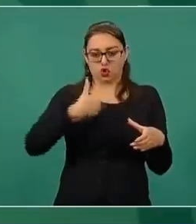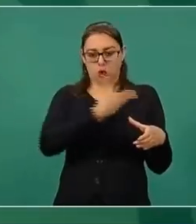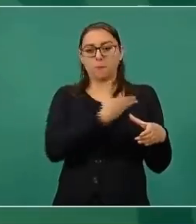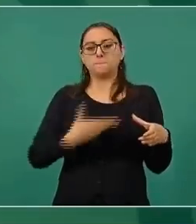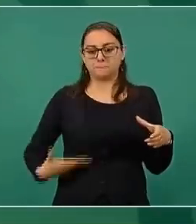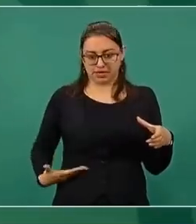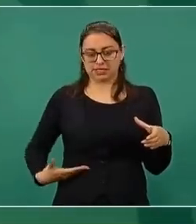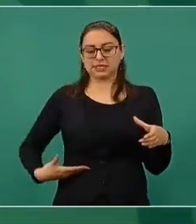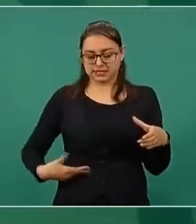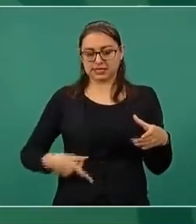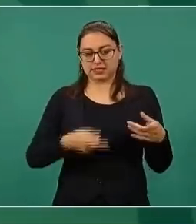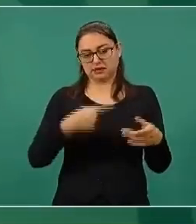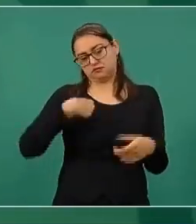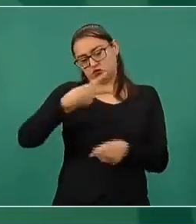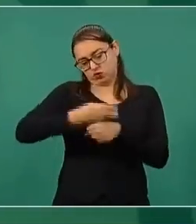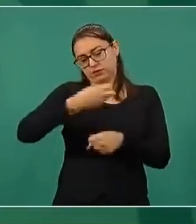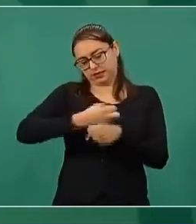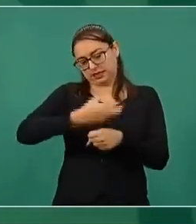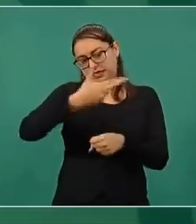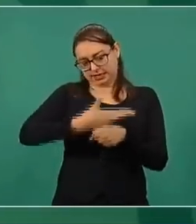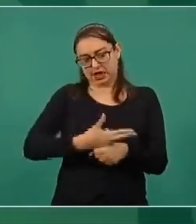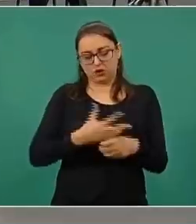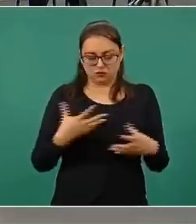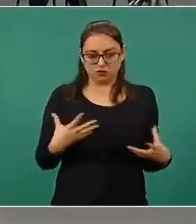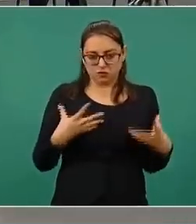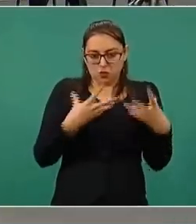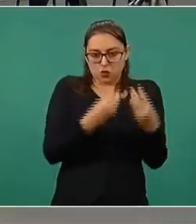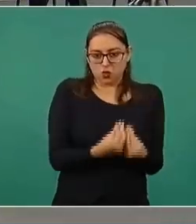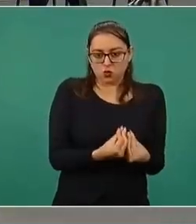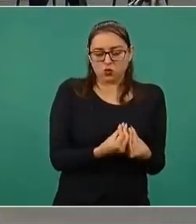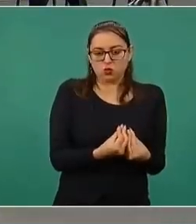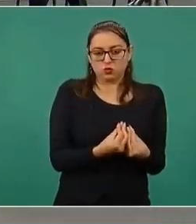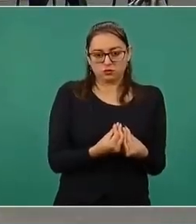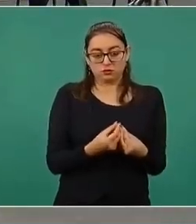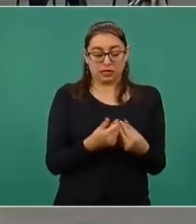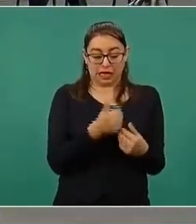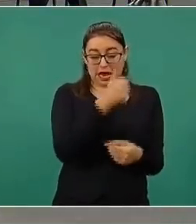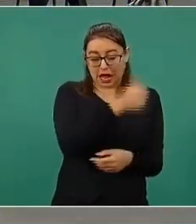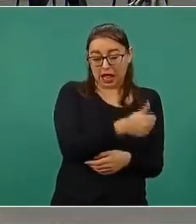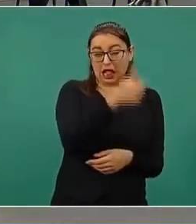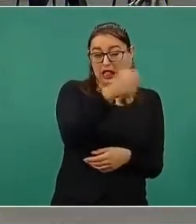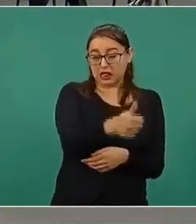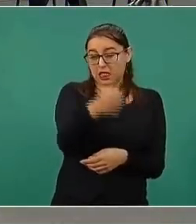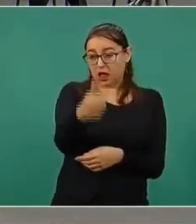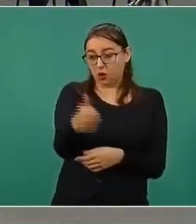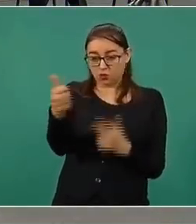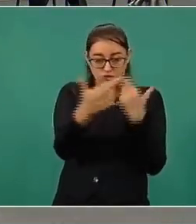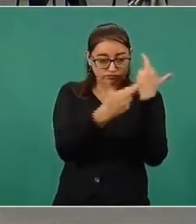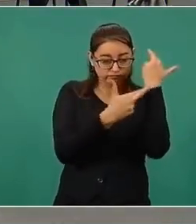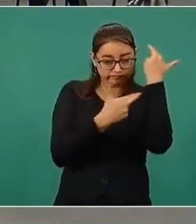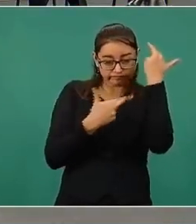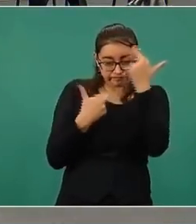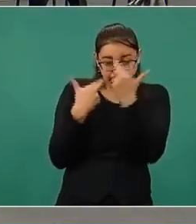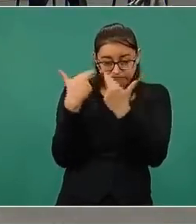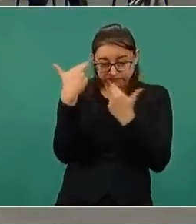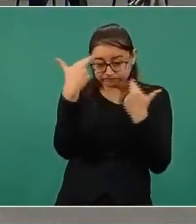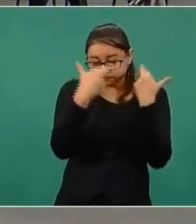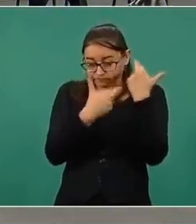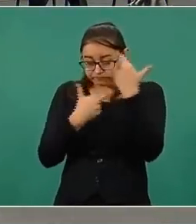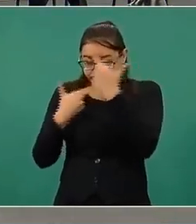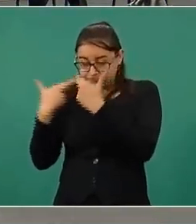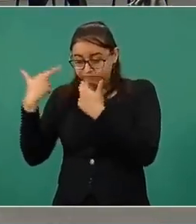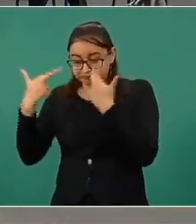subsecretario de la Defensa Nacional y evaluamos uno por uno en todos los términos que les acabo de